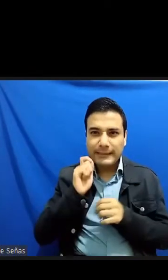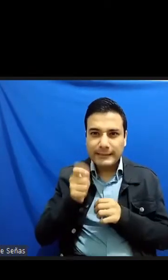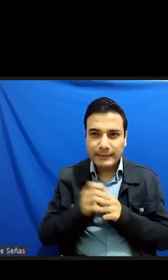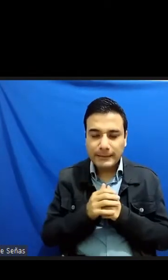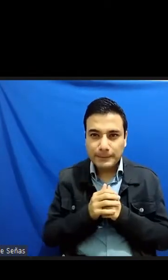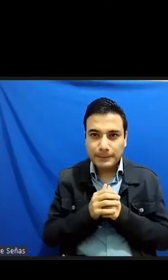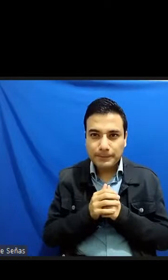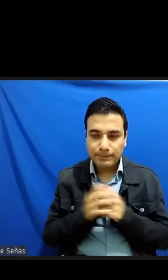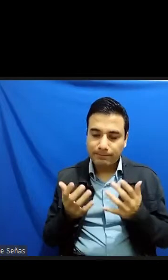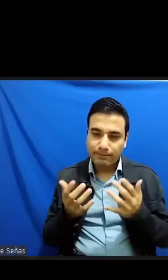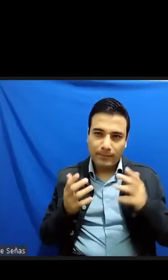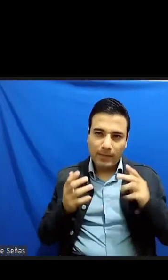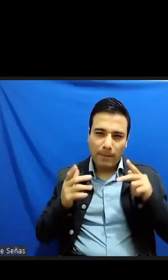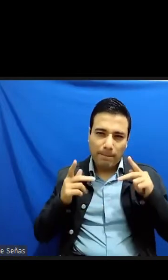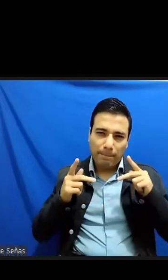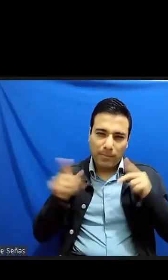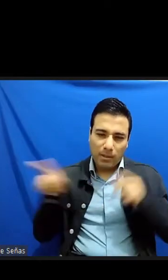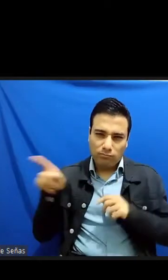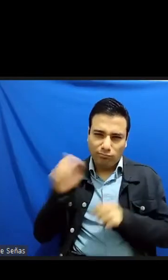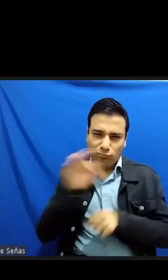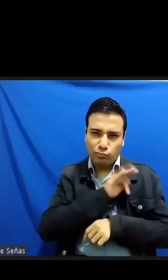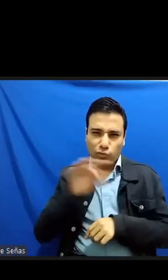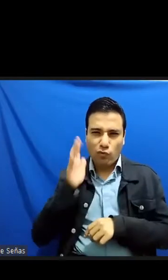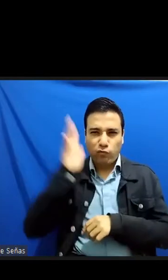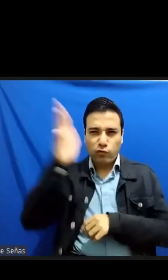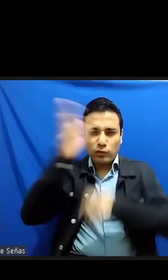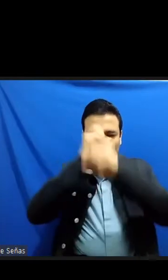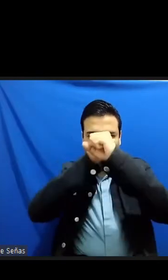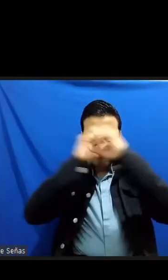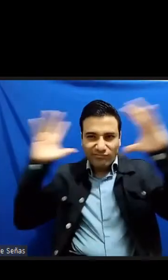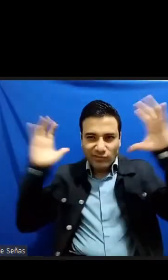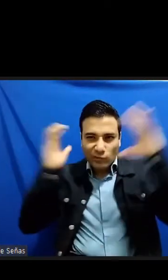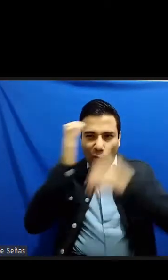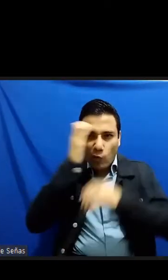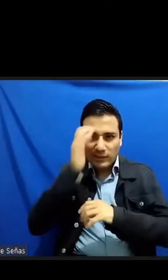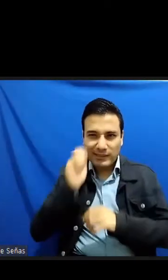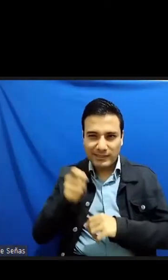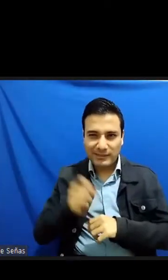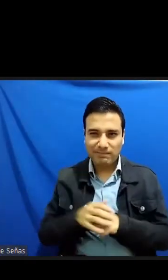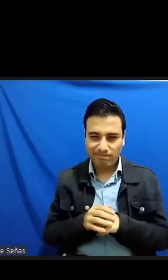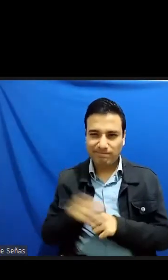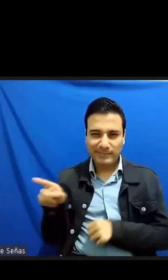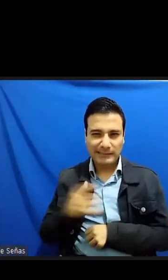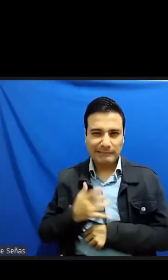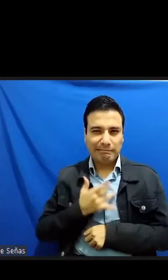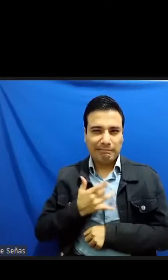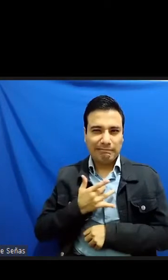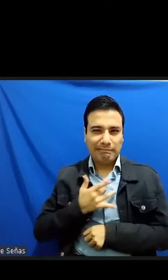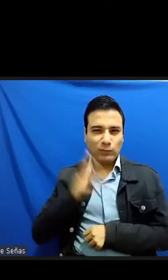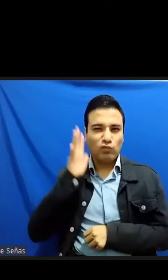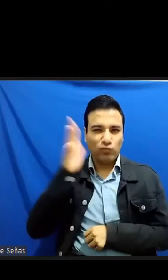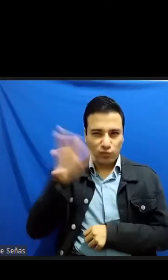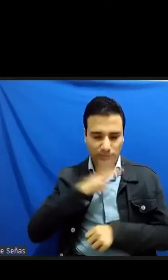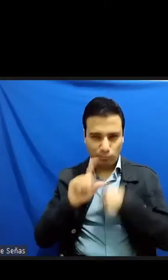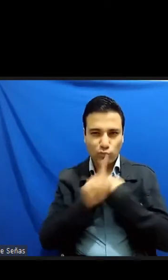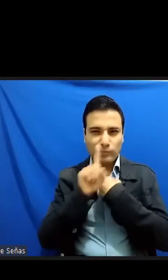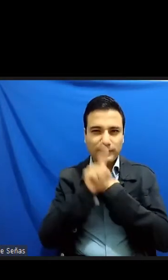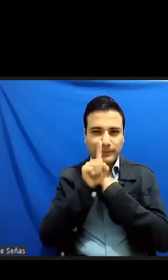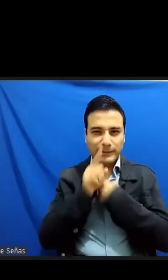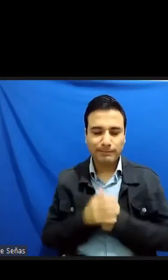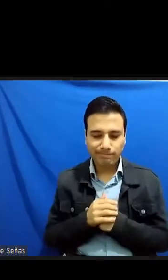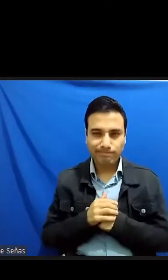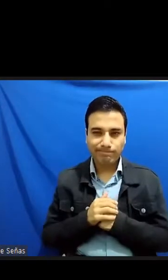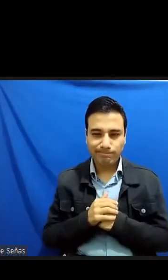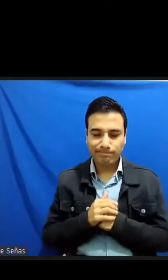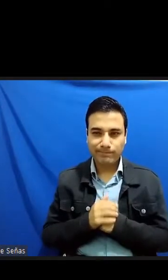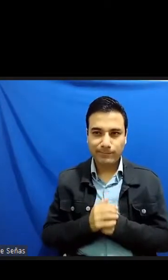colectivo que de alguna manera presentía su camino al desastre el cuerpo como señal